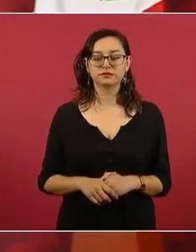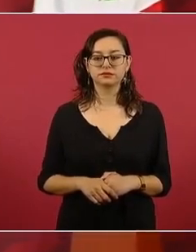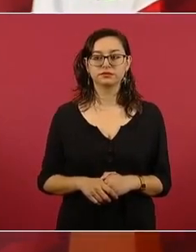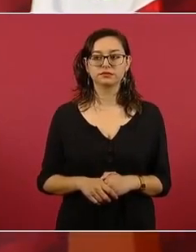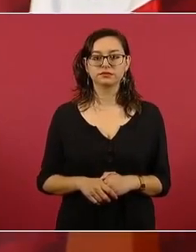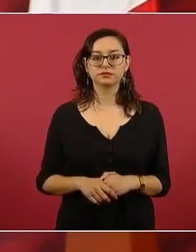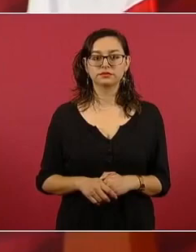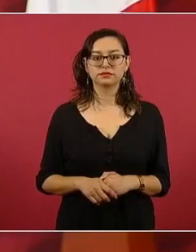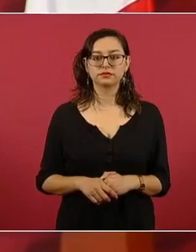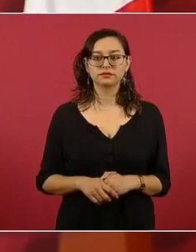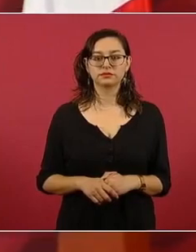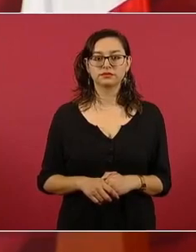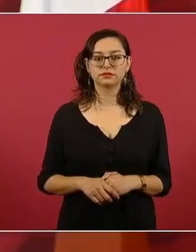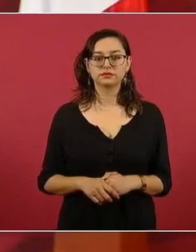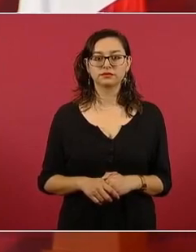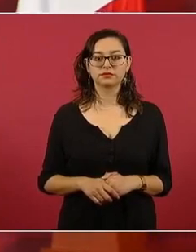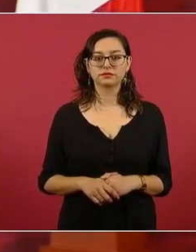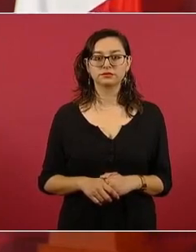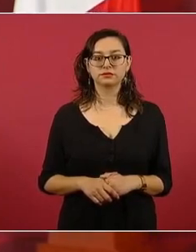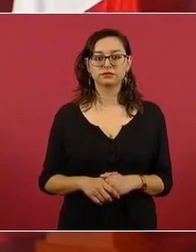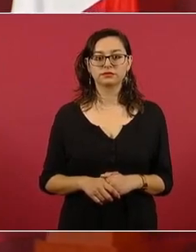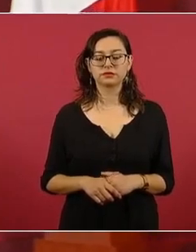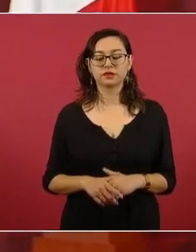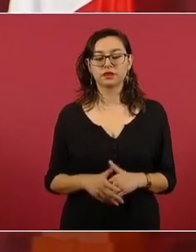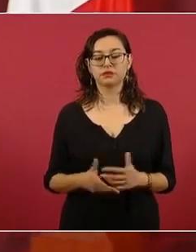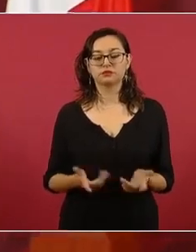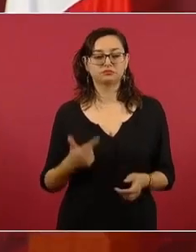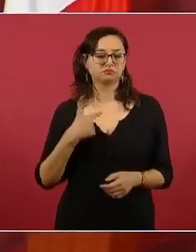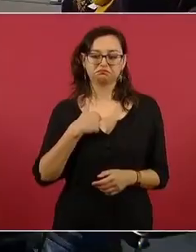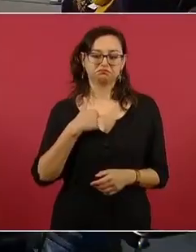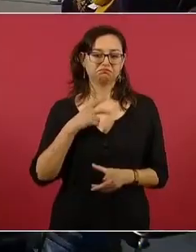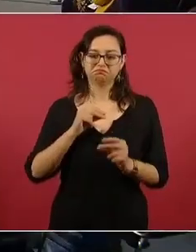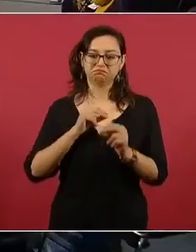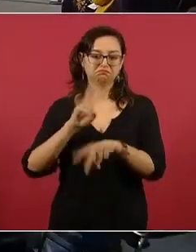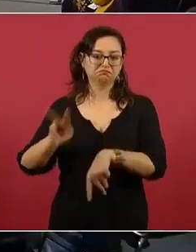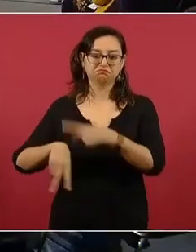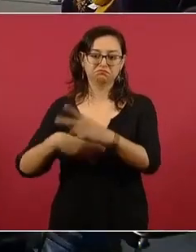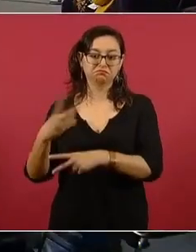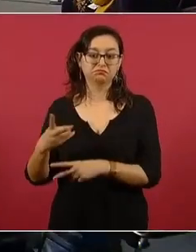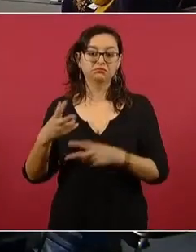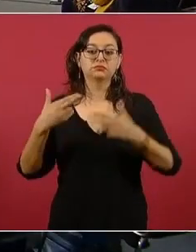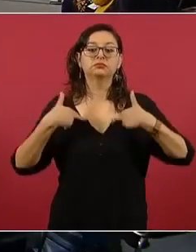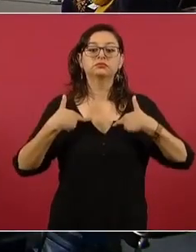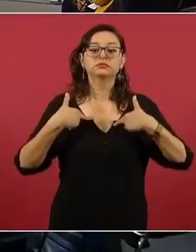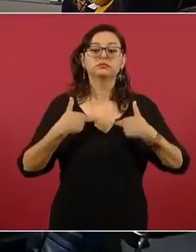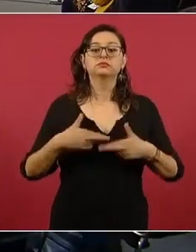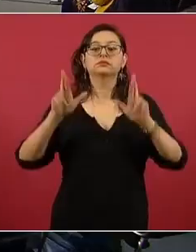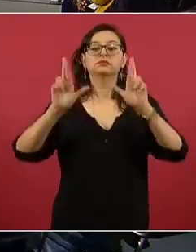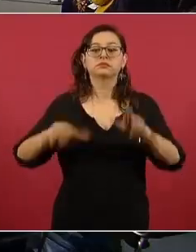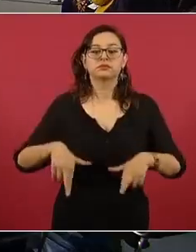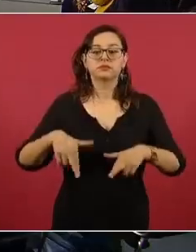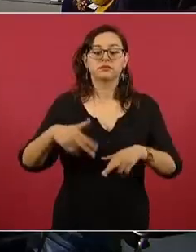Me va a representar Genaro